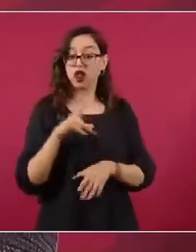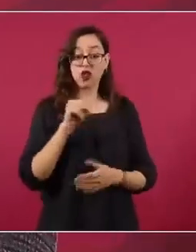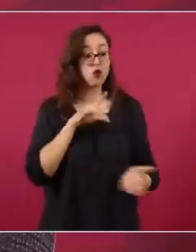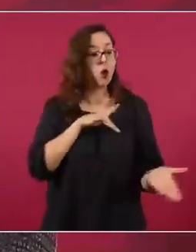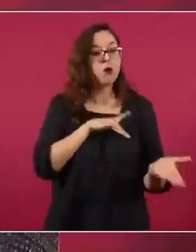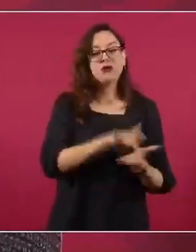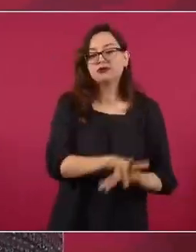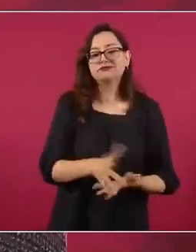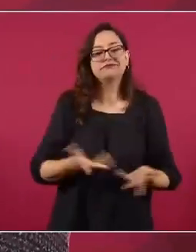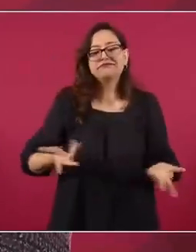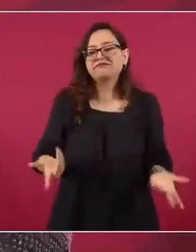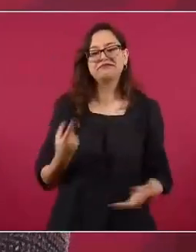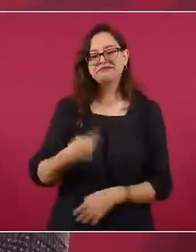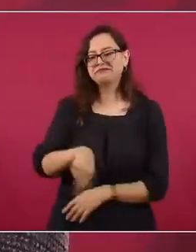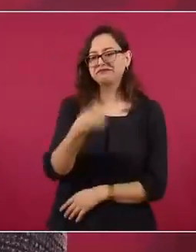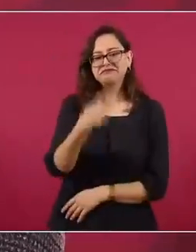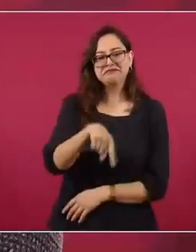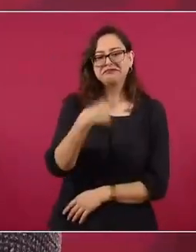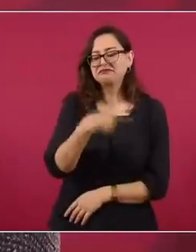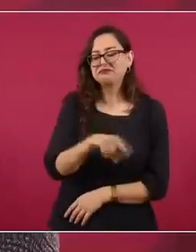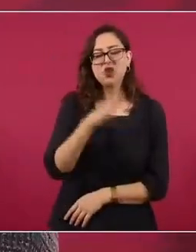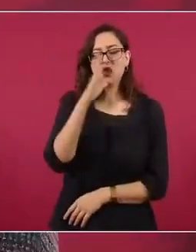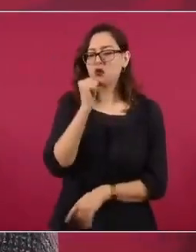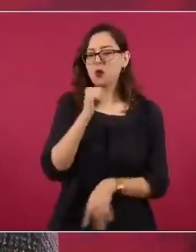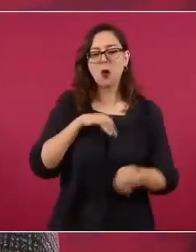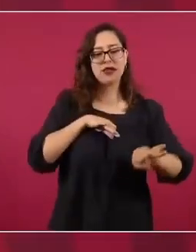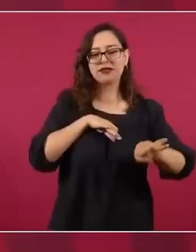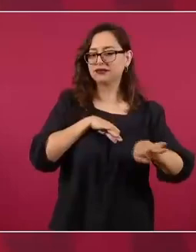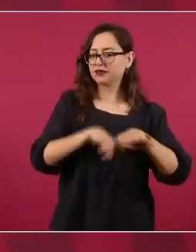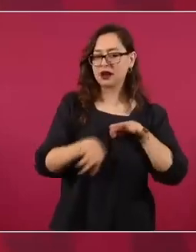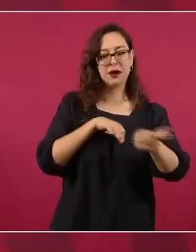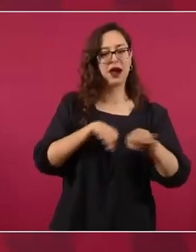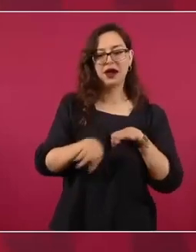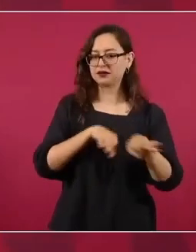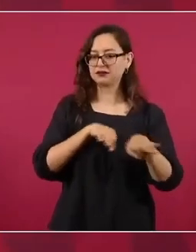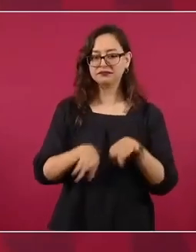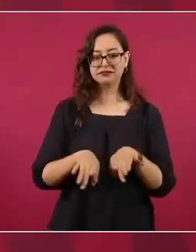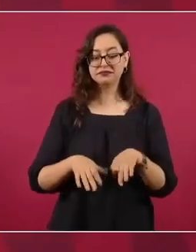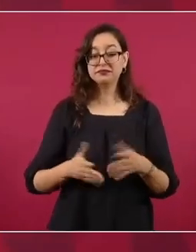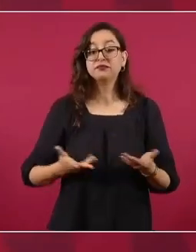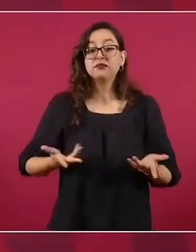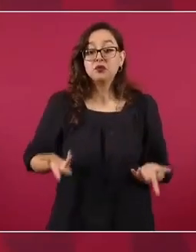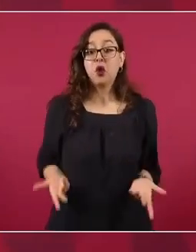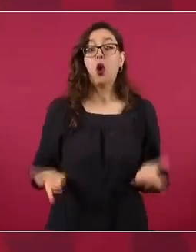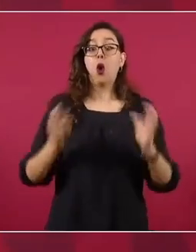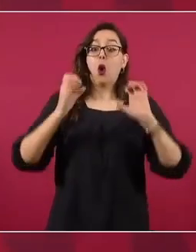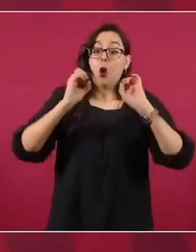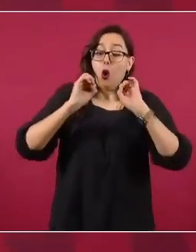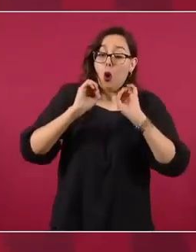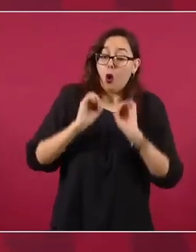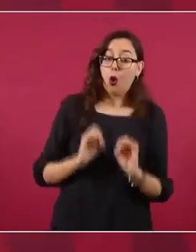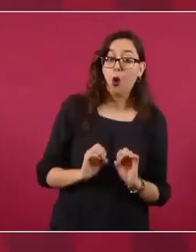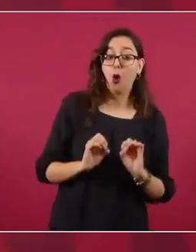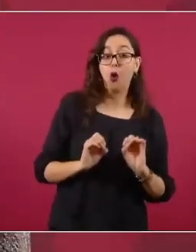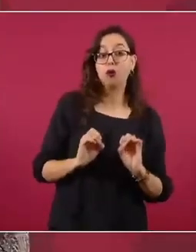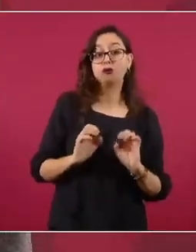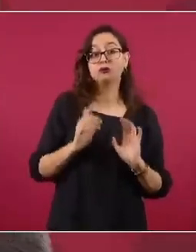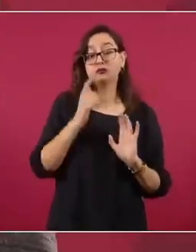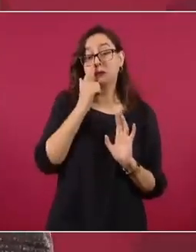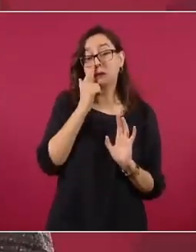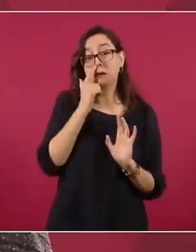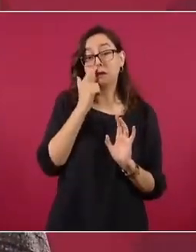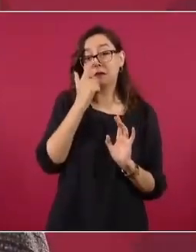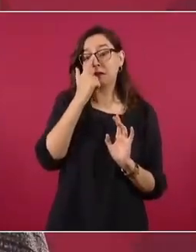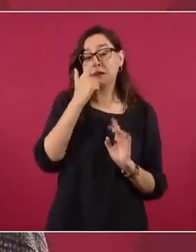en el periodo neoliberal, lo neopofirista, al presidente como un florero,